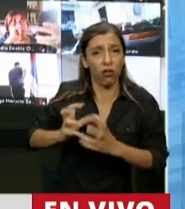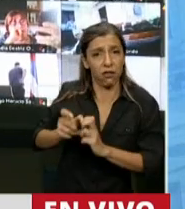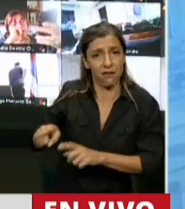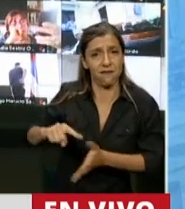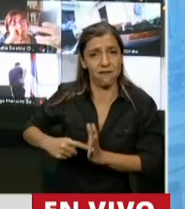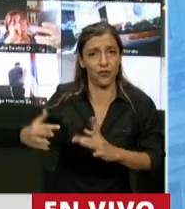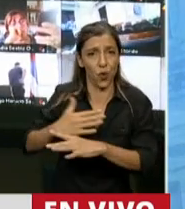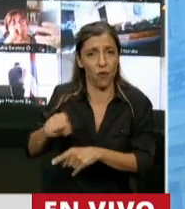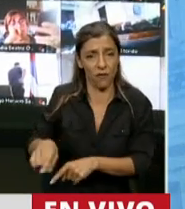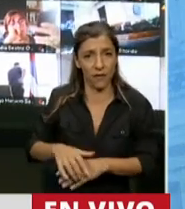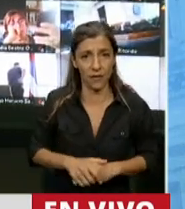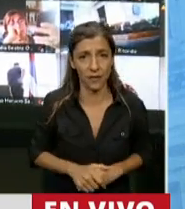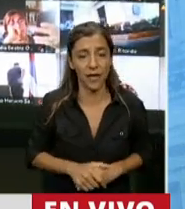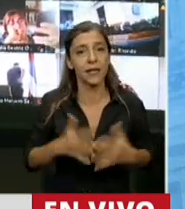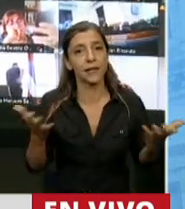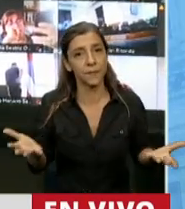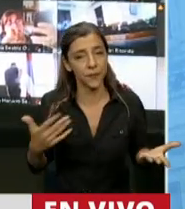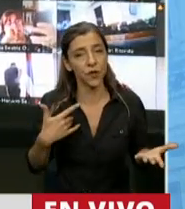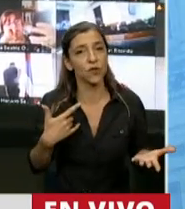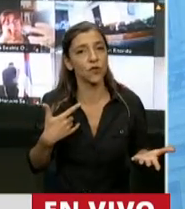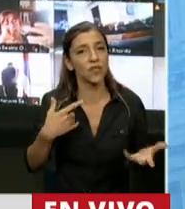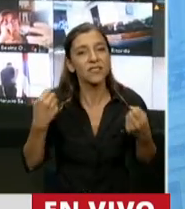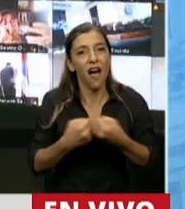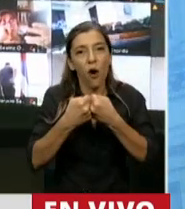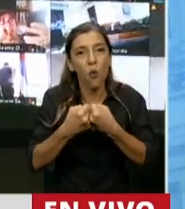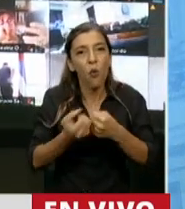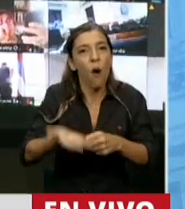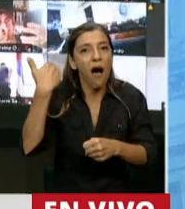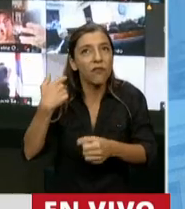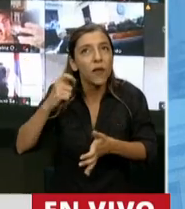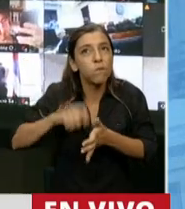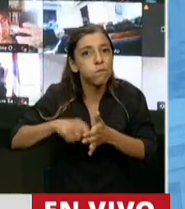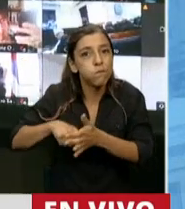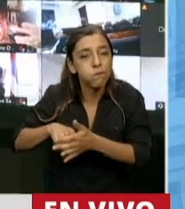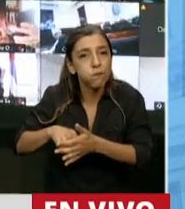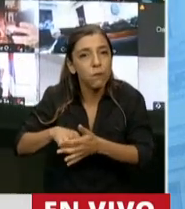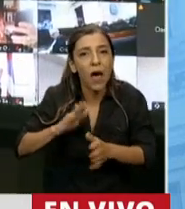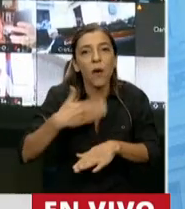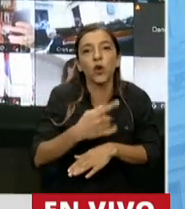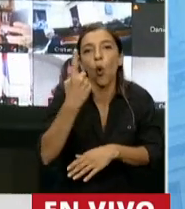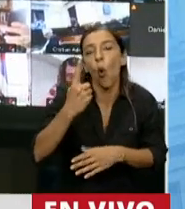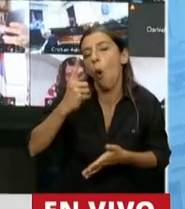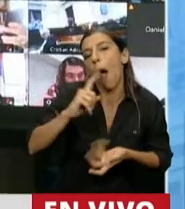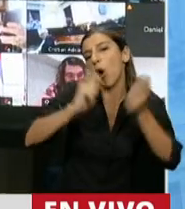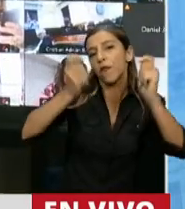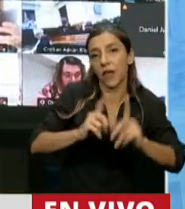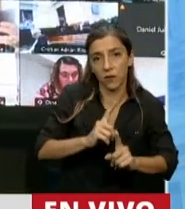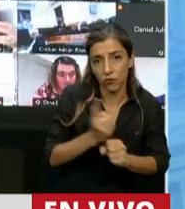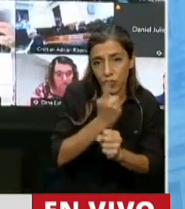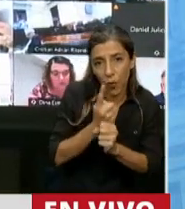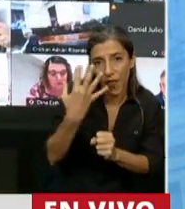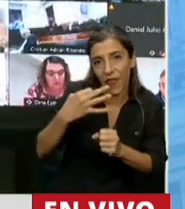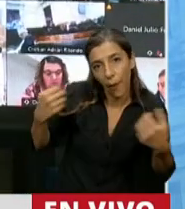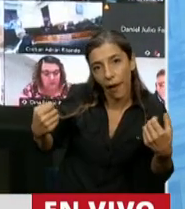autónoma de Buenos Aires. Los acuerdos no pueden ser modificados unilateralmente. Otro de los principios que se ve afectado,